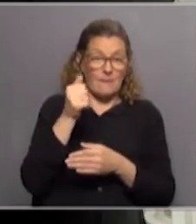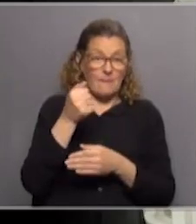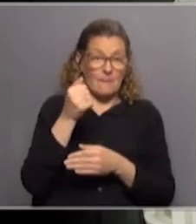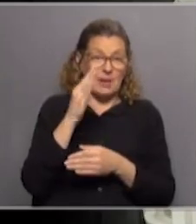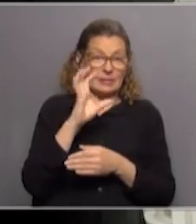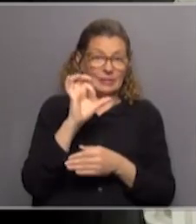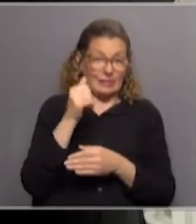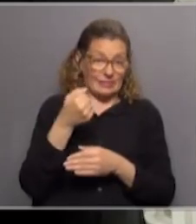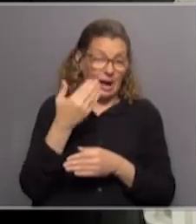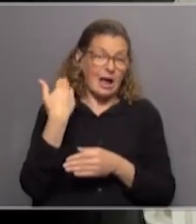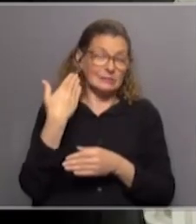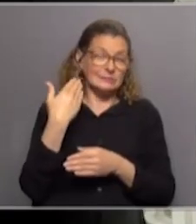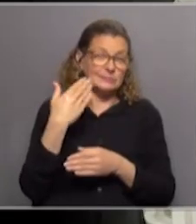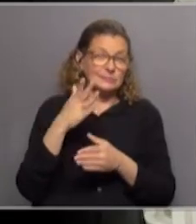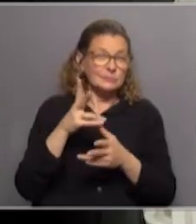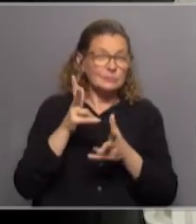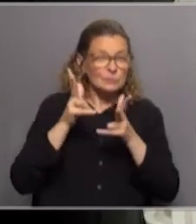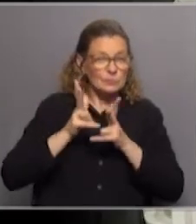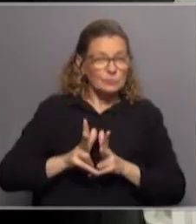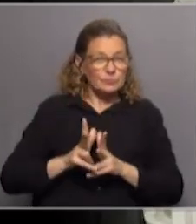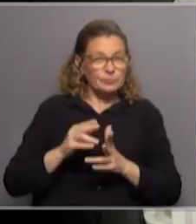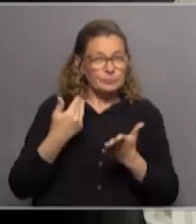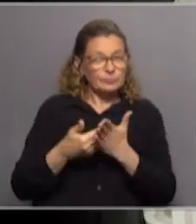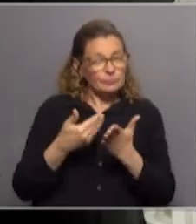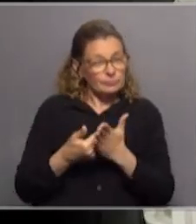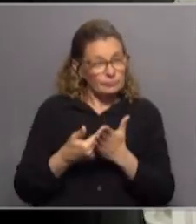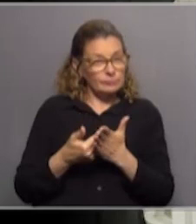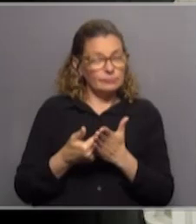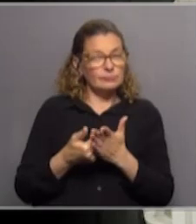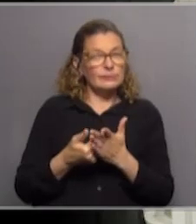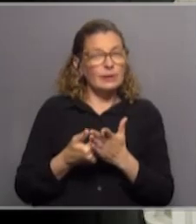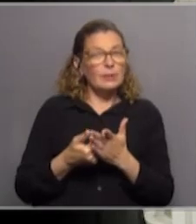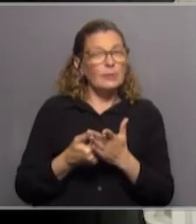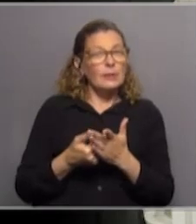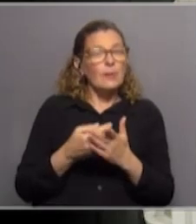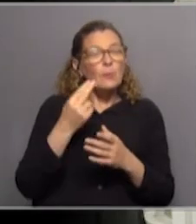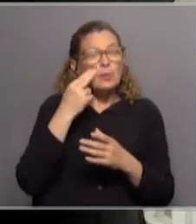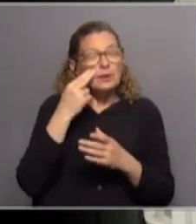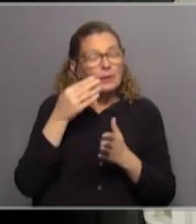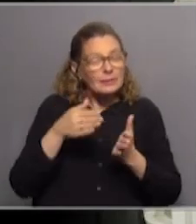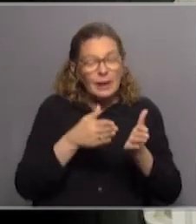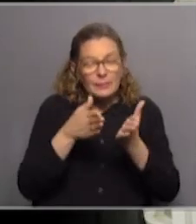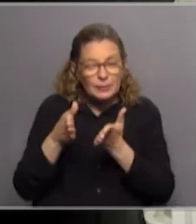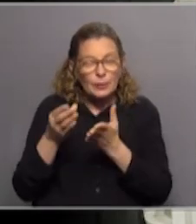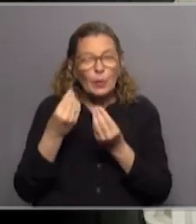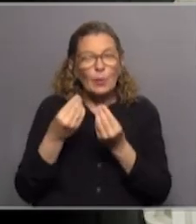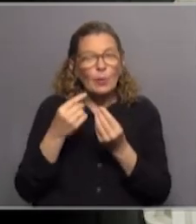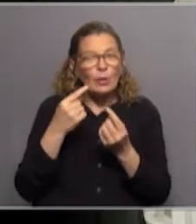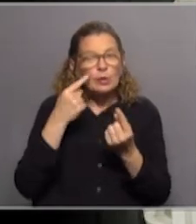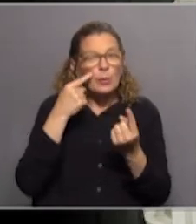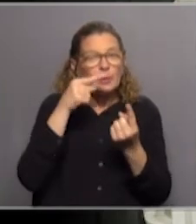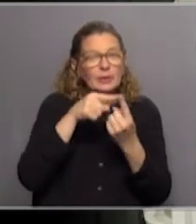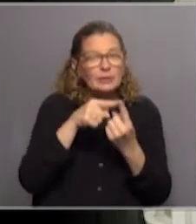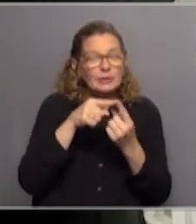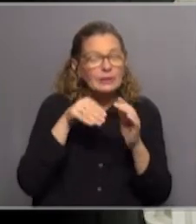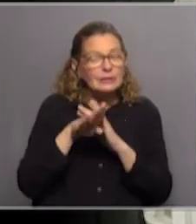Casa Galicia creo que hubo algunas formalidades que no se cumplieron ahora el problema es si el camino cuál es el objeto de